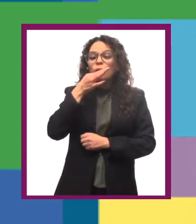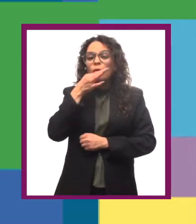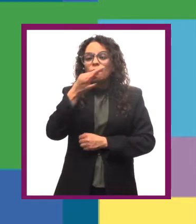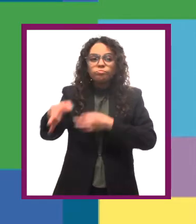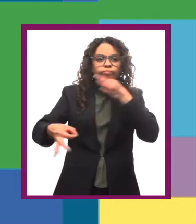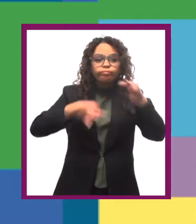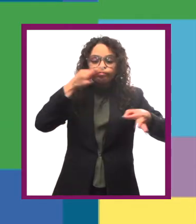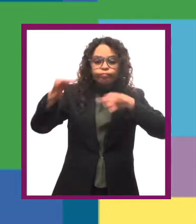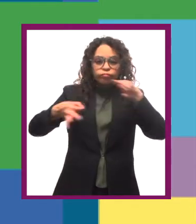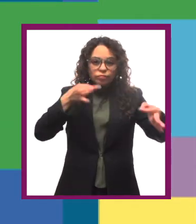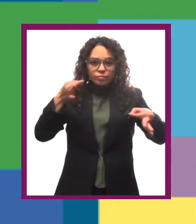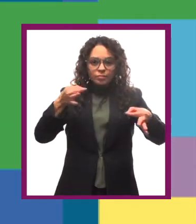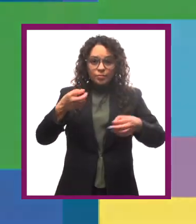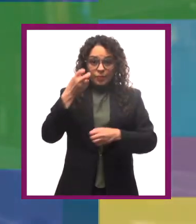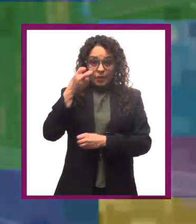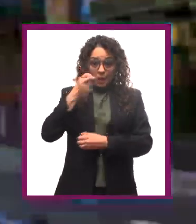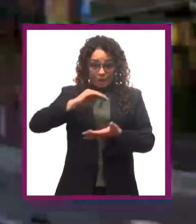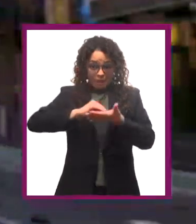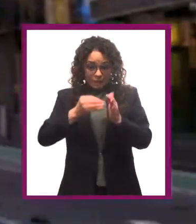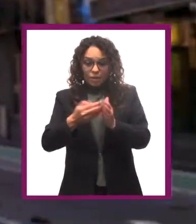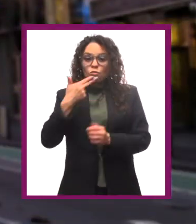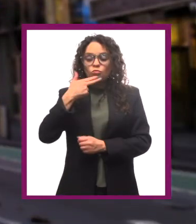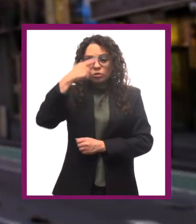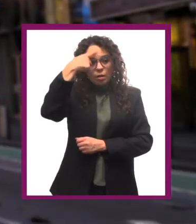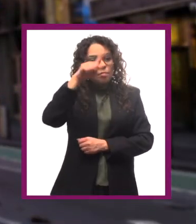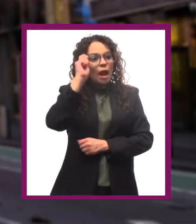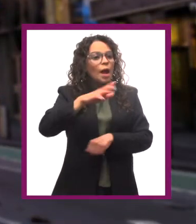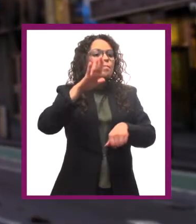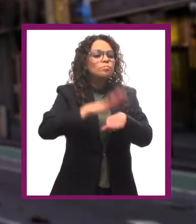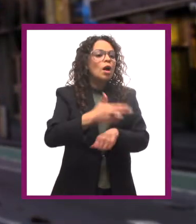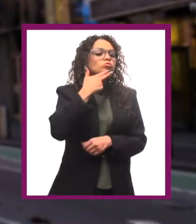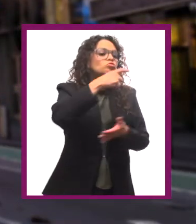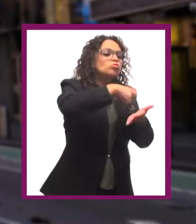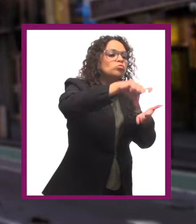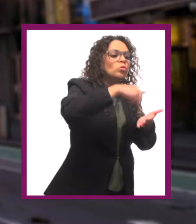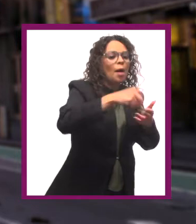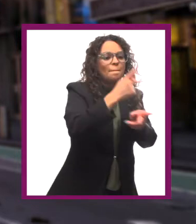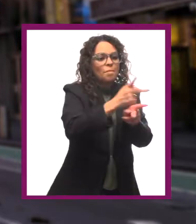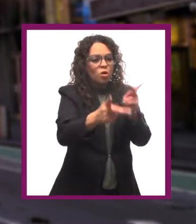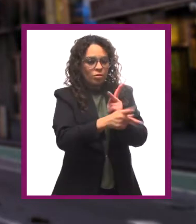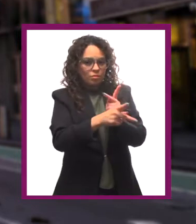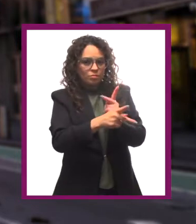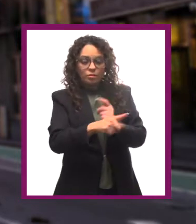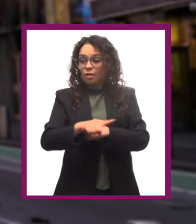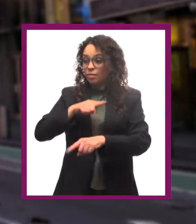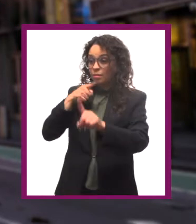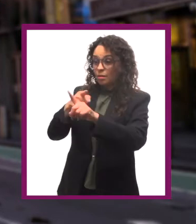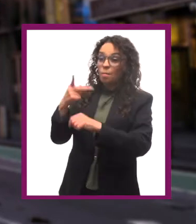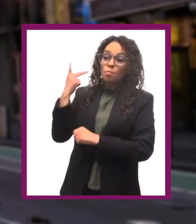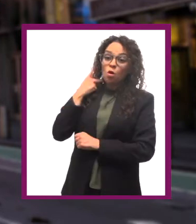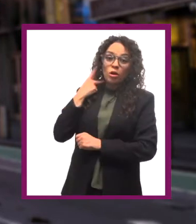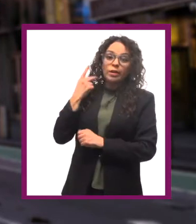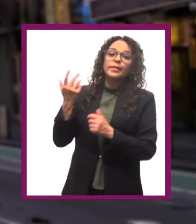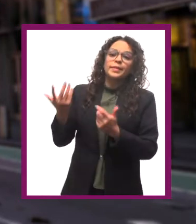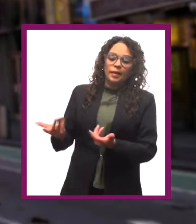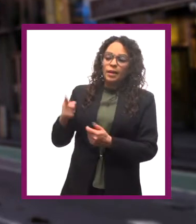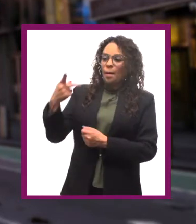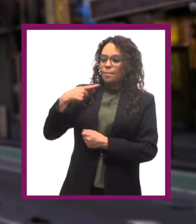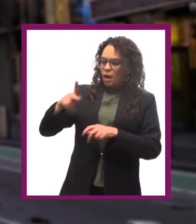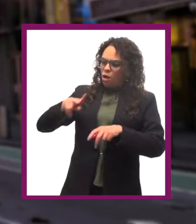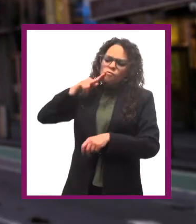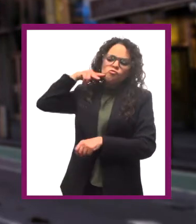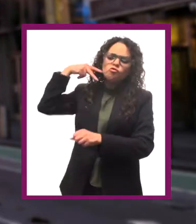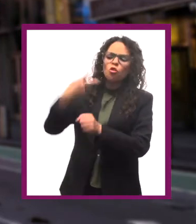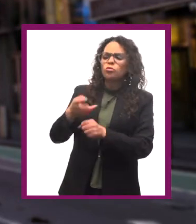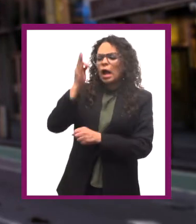determinado. En publicidad se usan las estrategias persuasivas para hacer más probable el consumo de un producto. En política se busca que